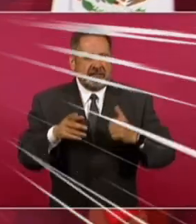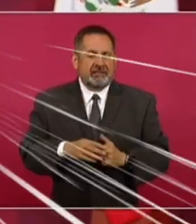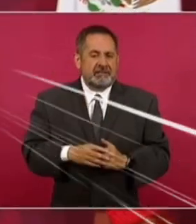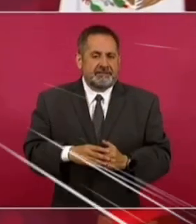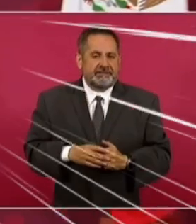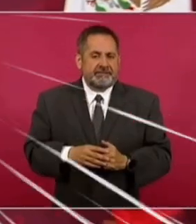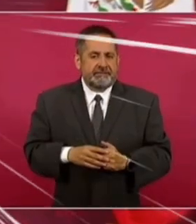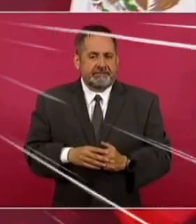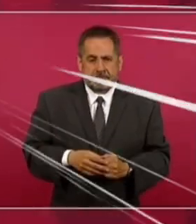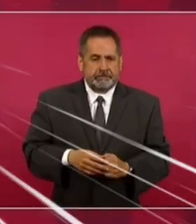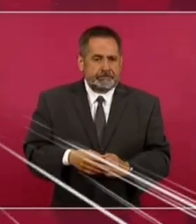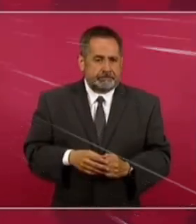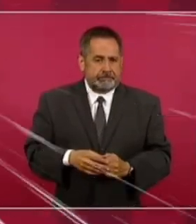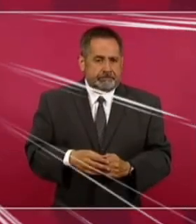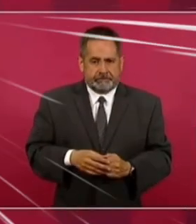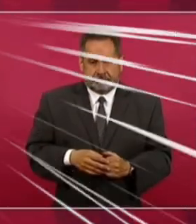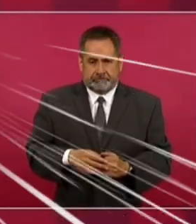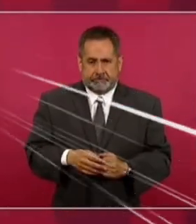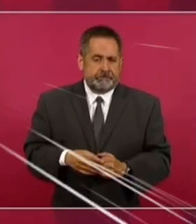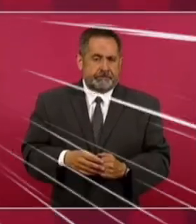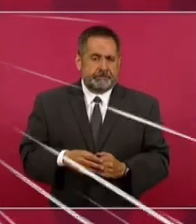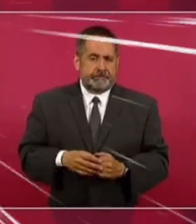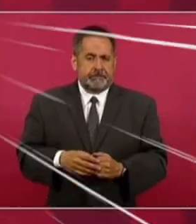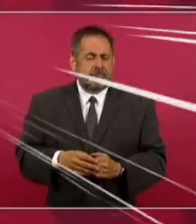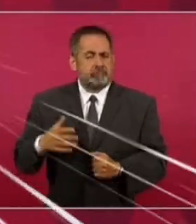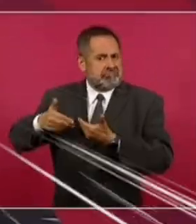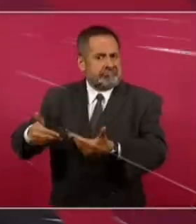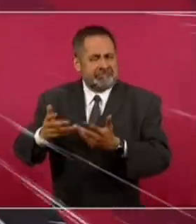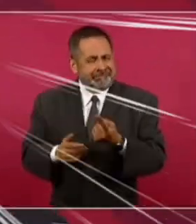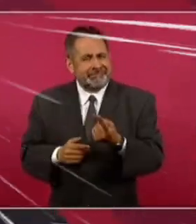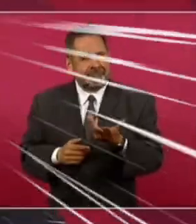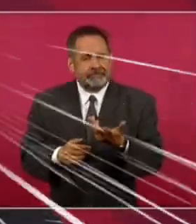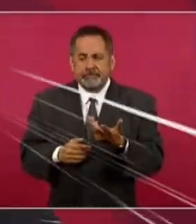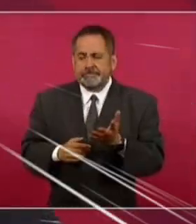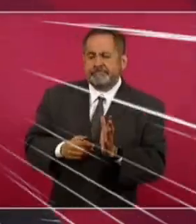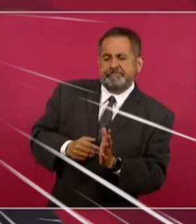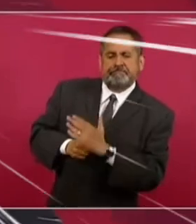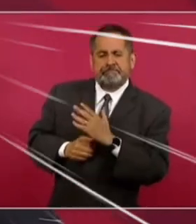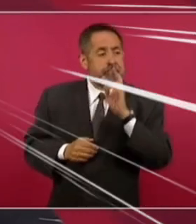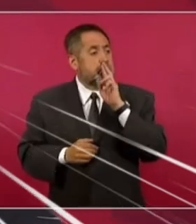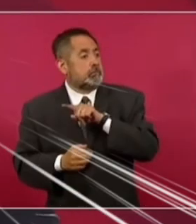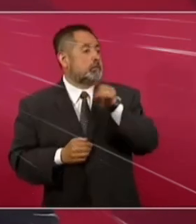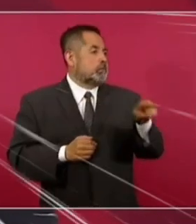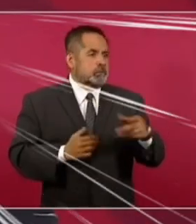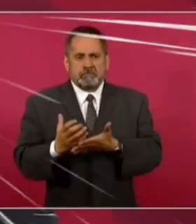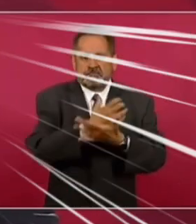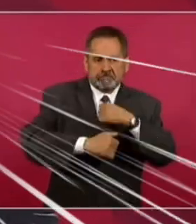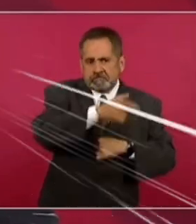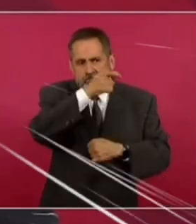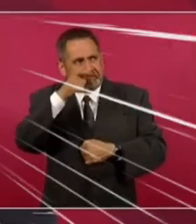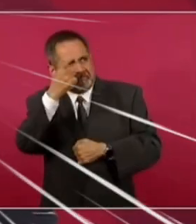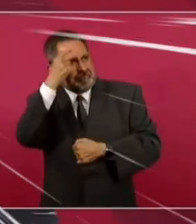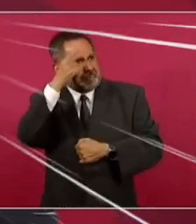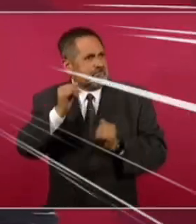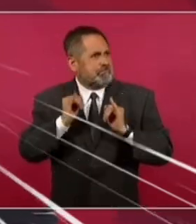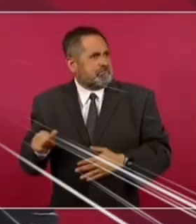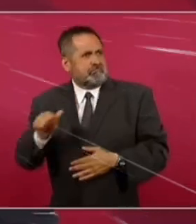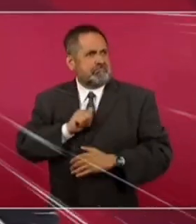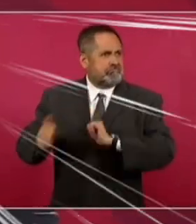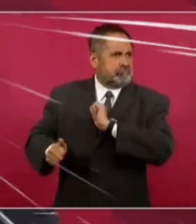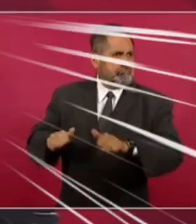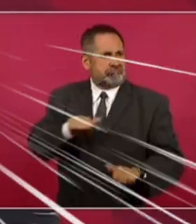el sistema de vida inspirado en nuestras culturas por un sistema materialista, individualista,